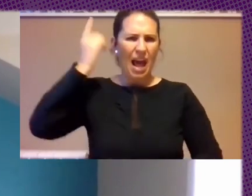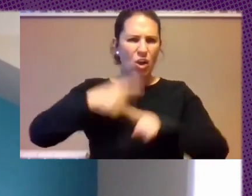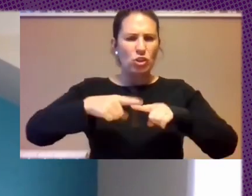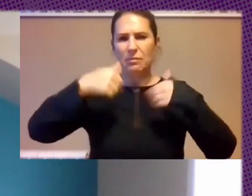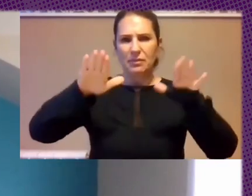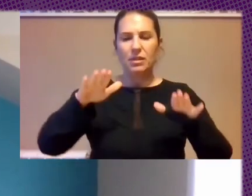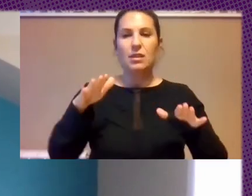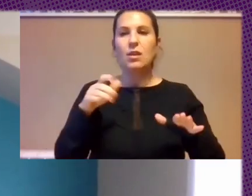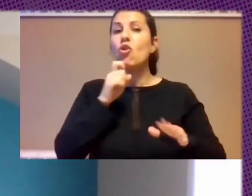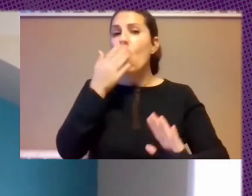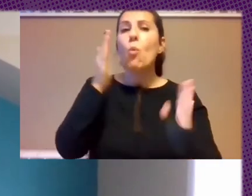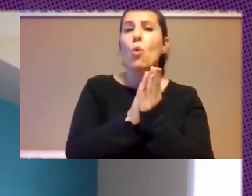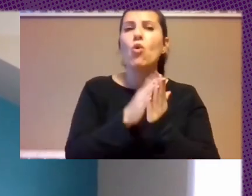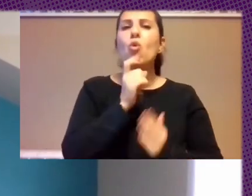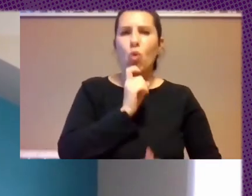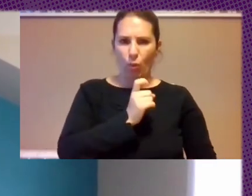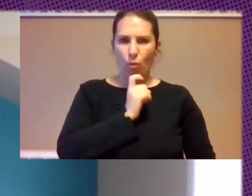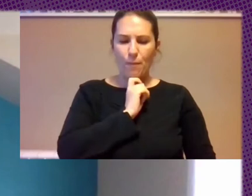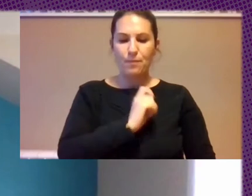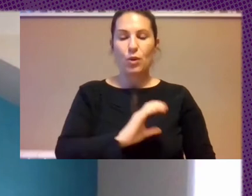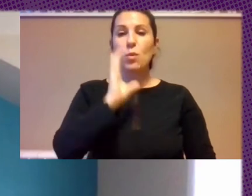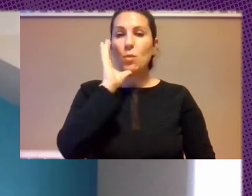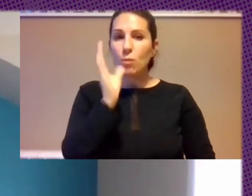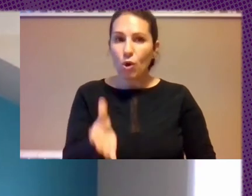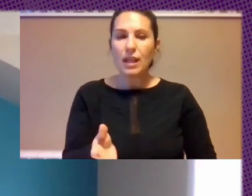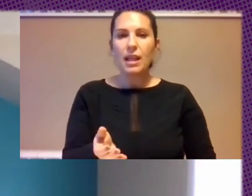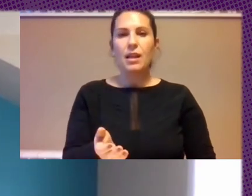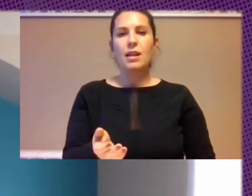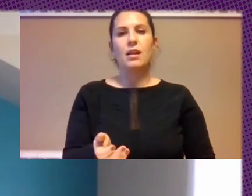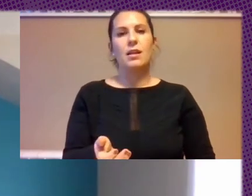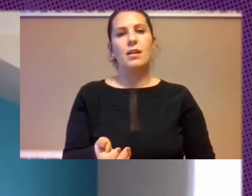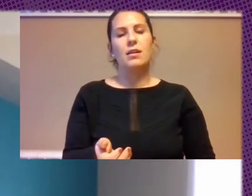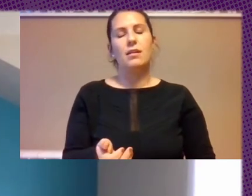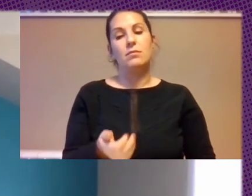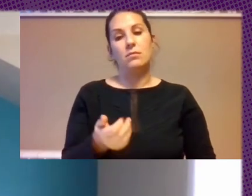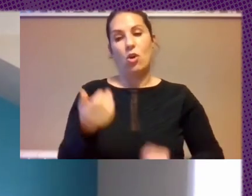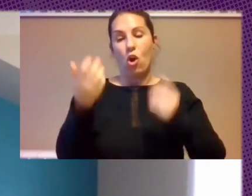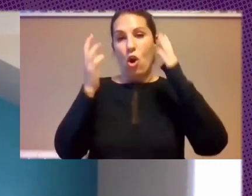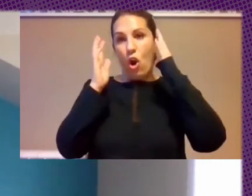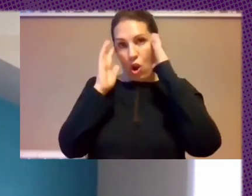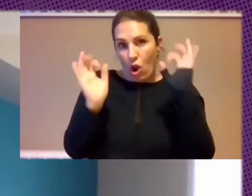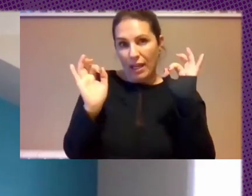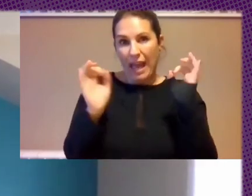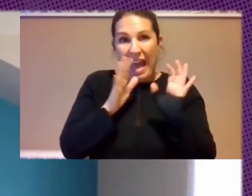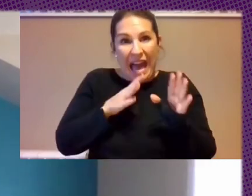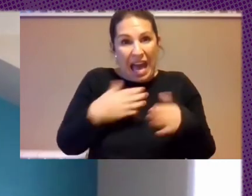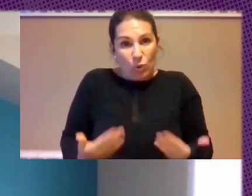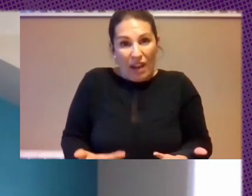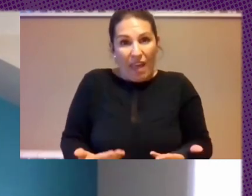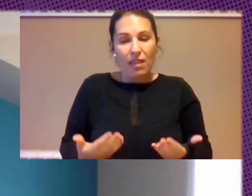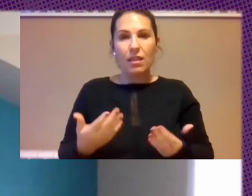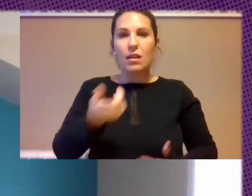A Eso? Porque Ante Toda Lógica Hoy Por Hoy Ni Siquiera Podemos